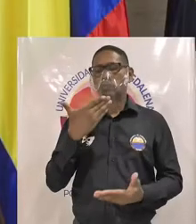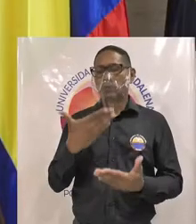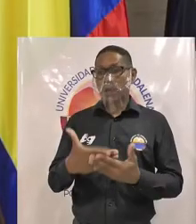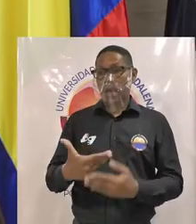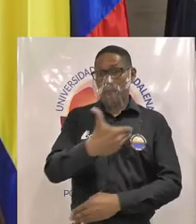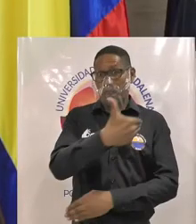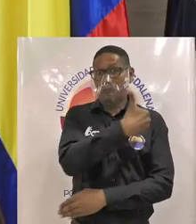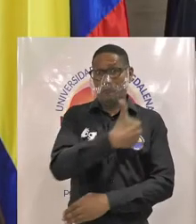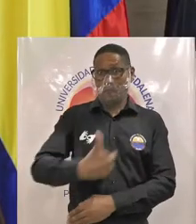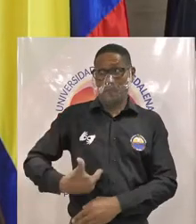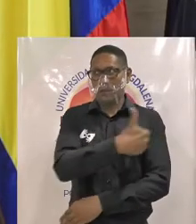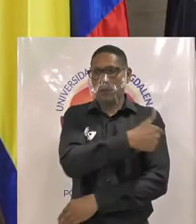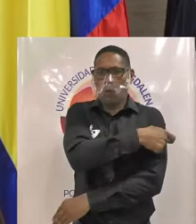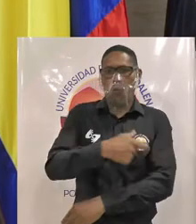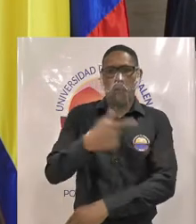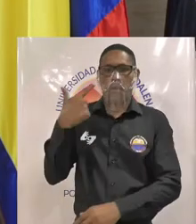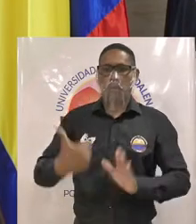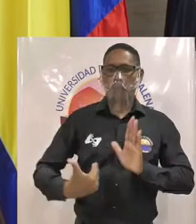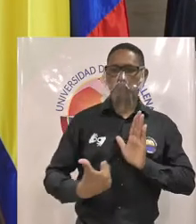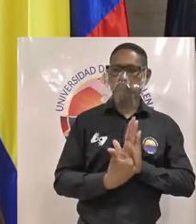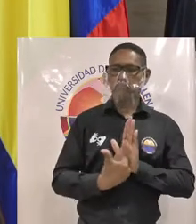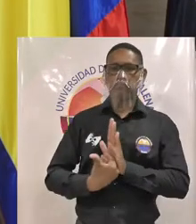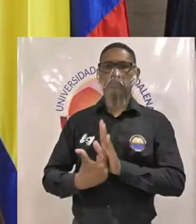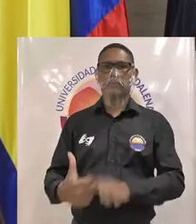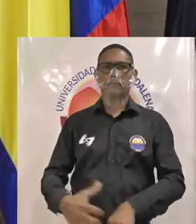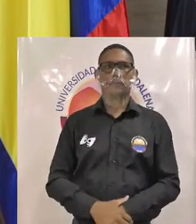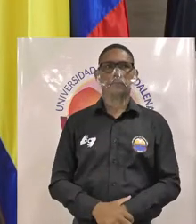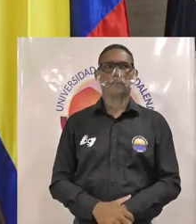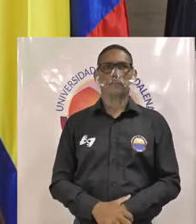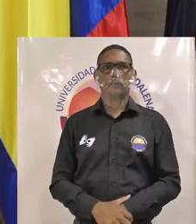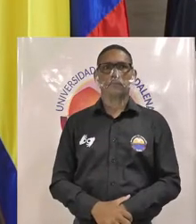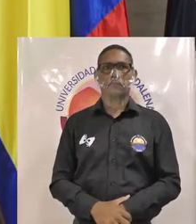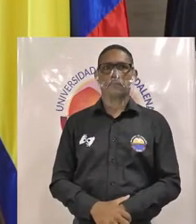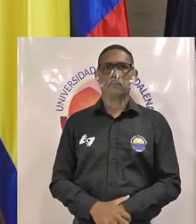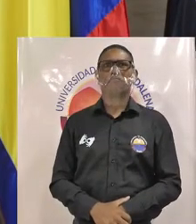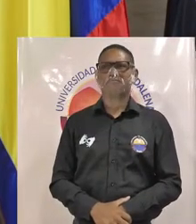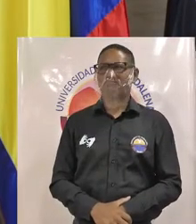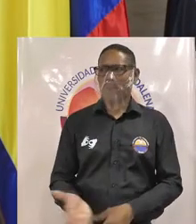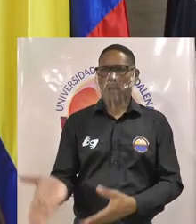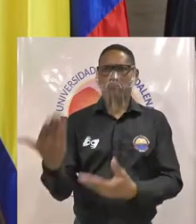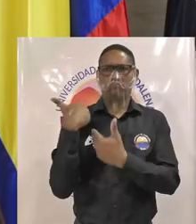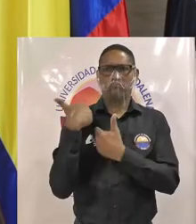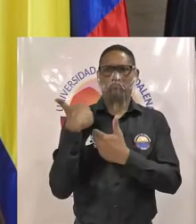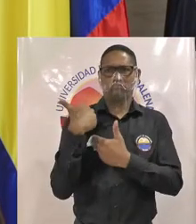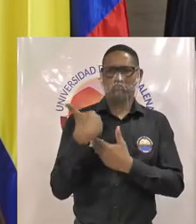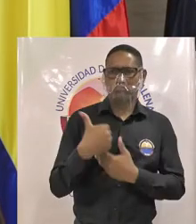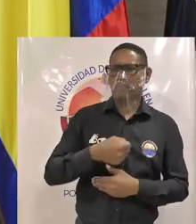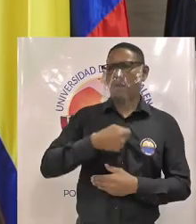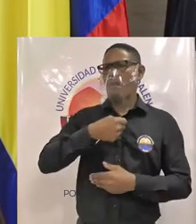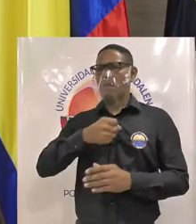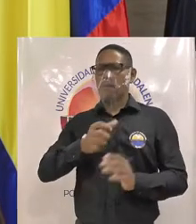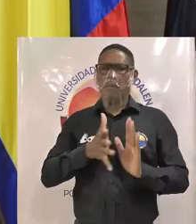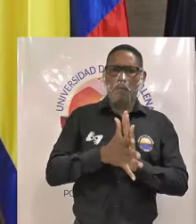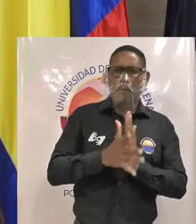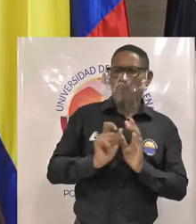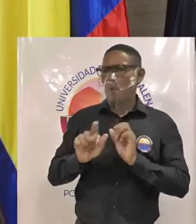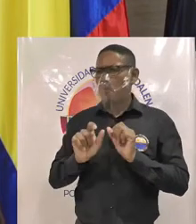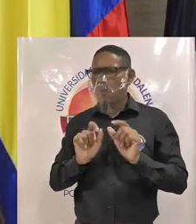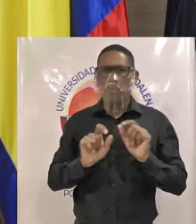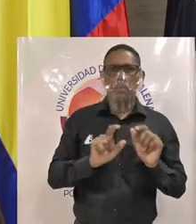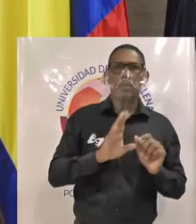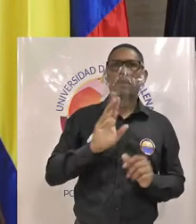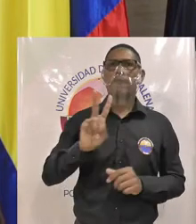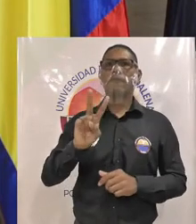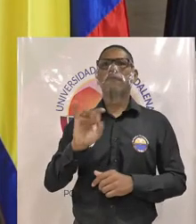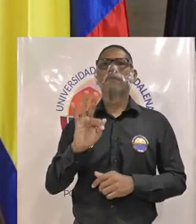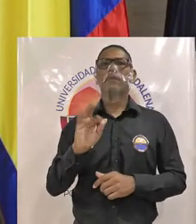de Garantías por sus palabras para la apertura de este foro para la moderación de este espacio el Comité de Garantías de la Universidad del Magdalena ha invitado a Víctor